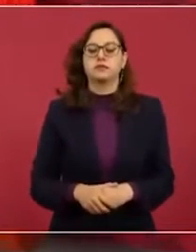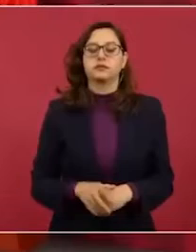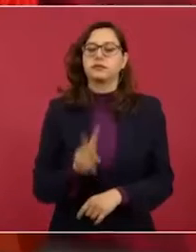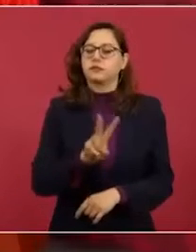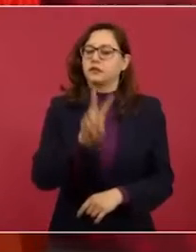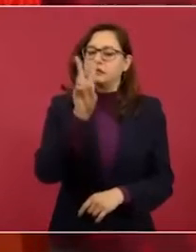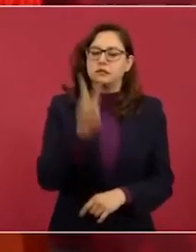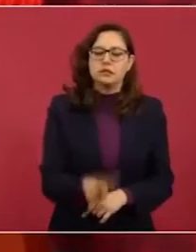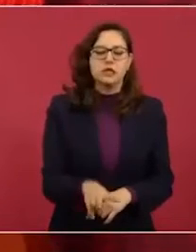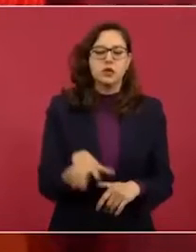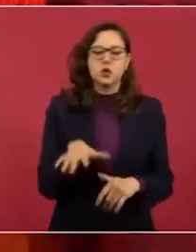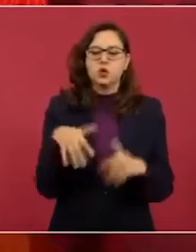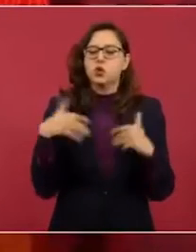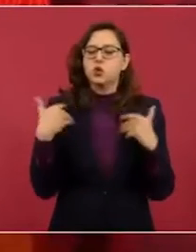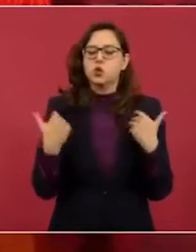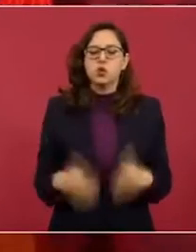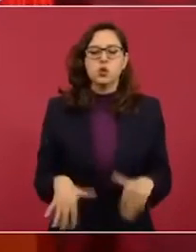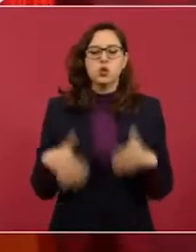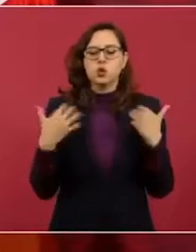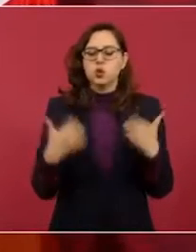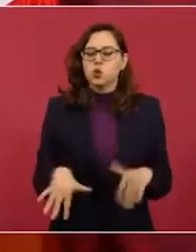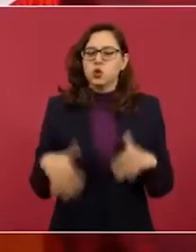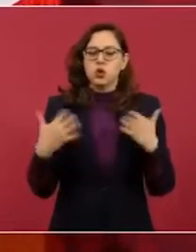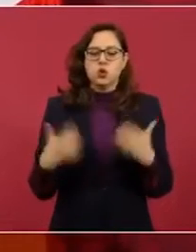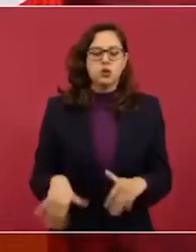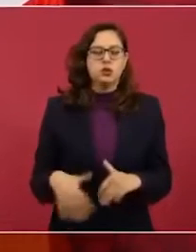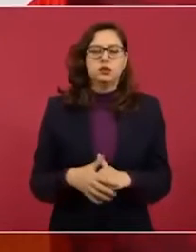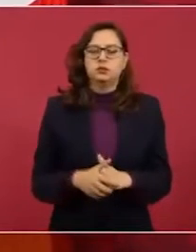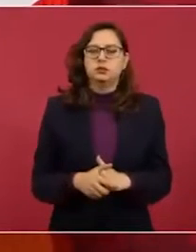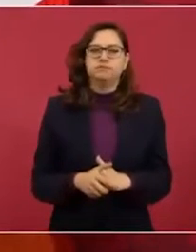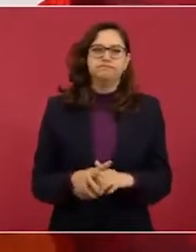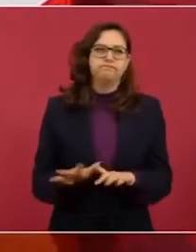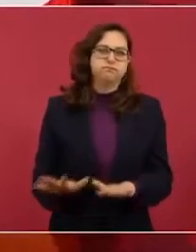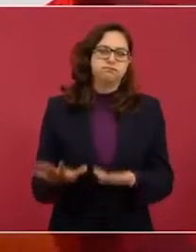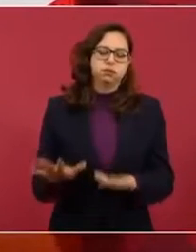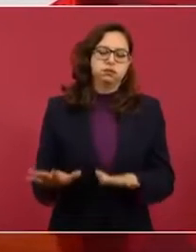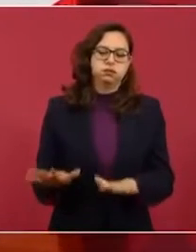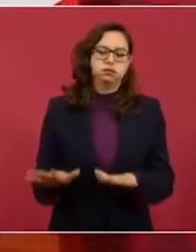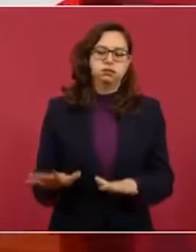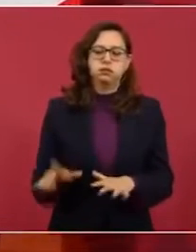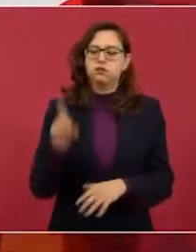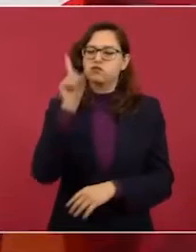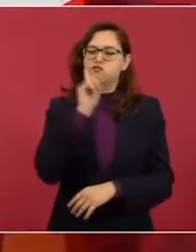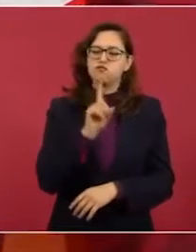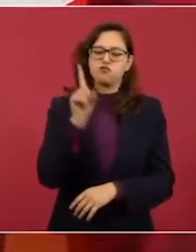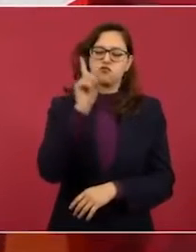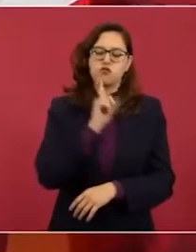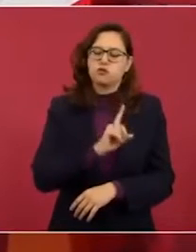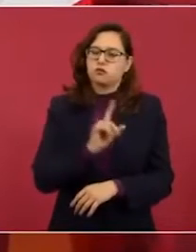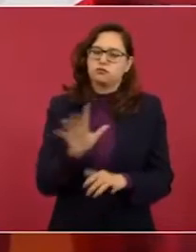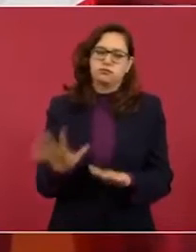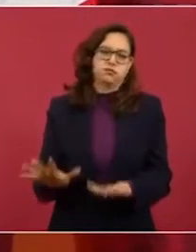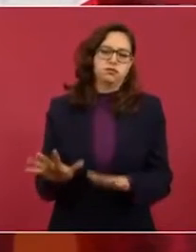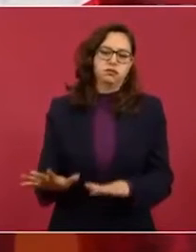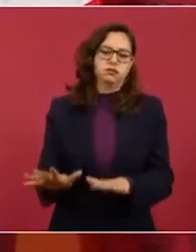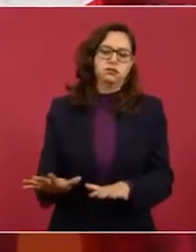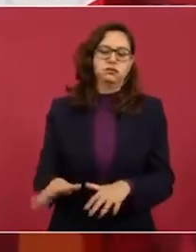la mujer y